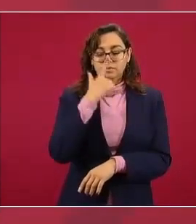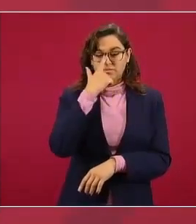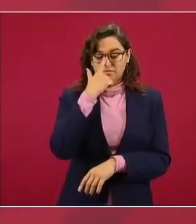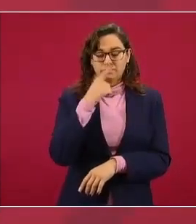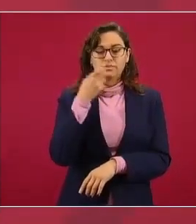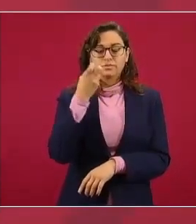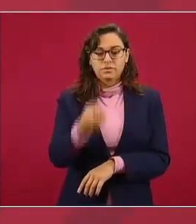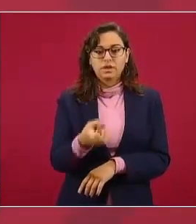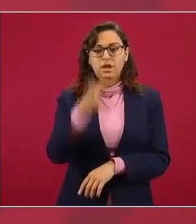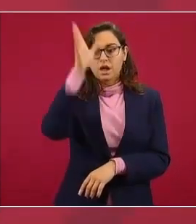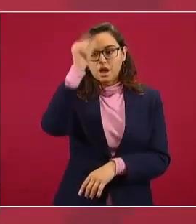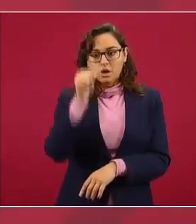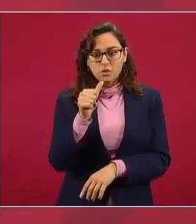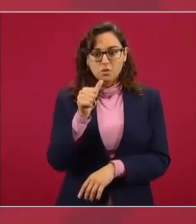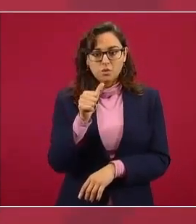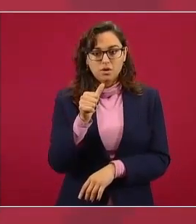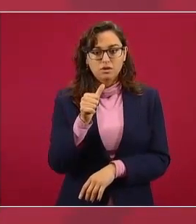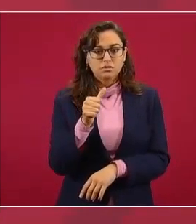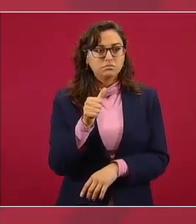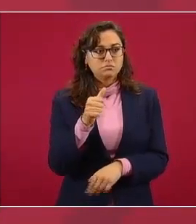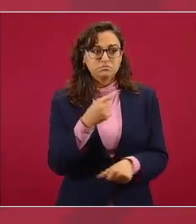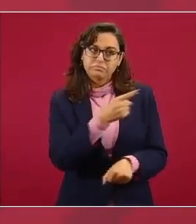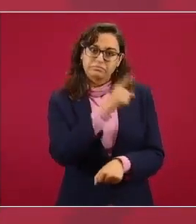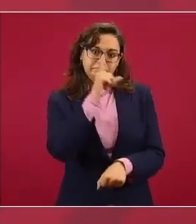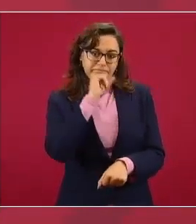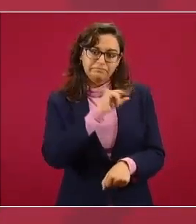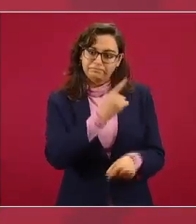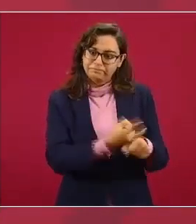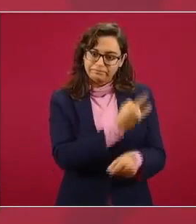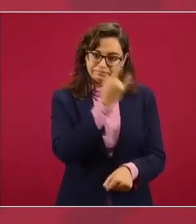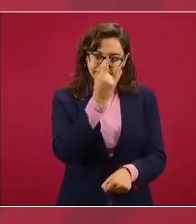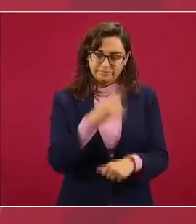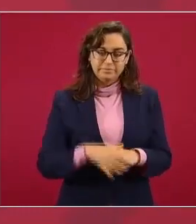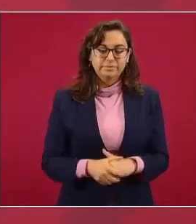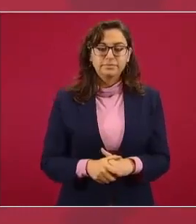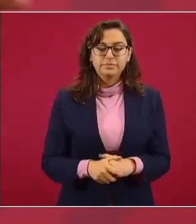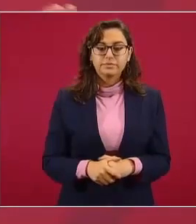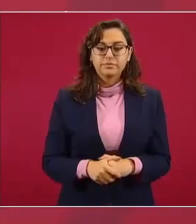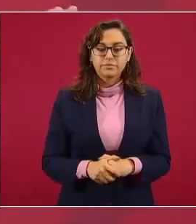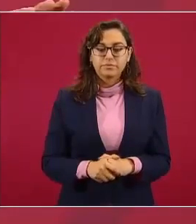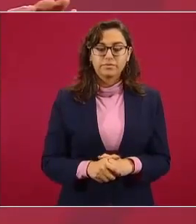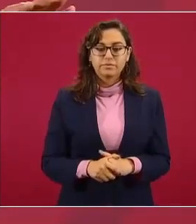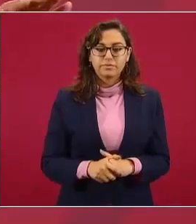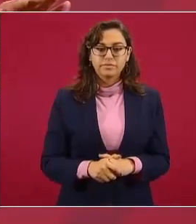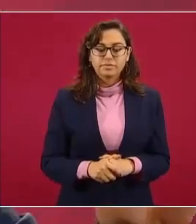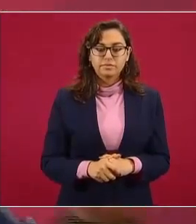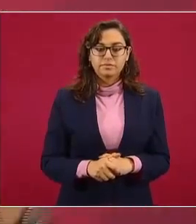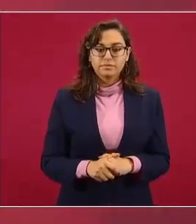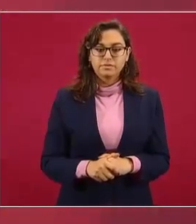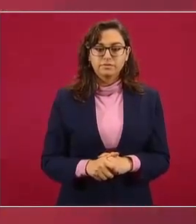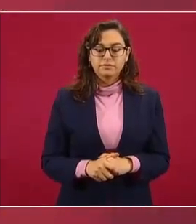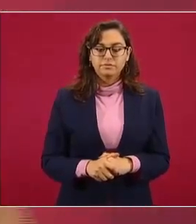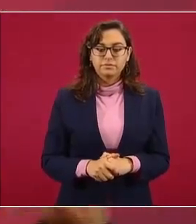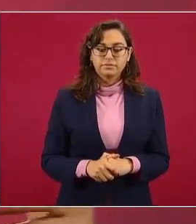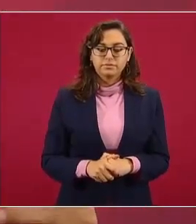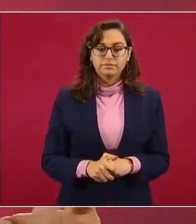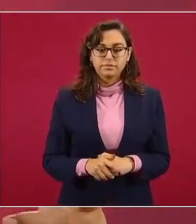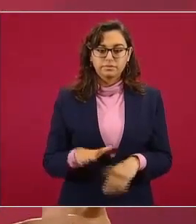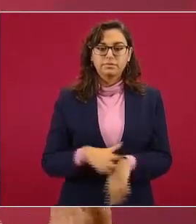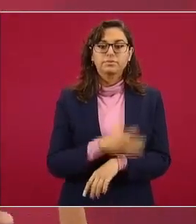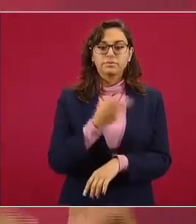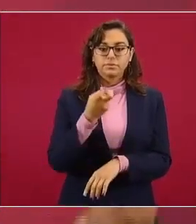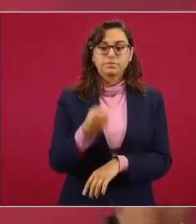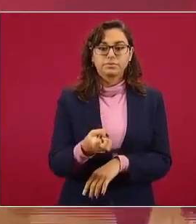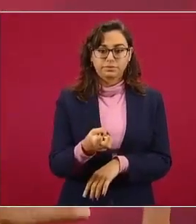no se cumplió para decirlo con claridad y por eso